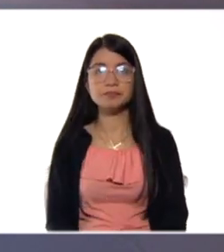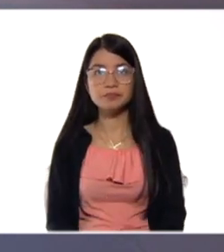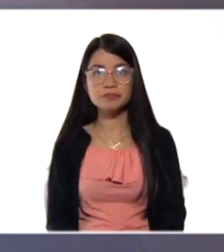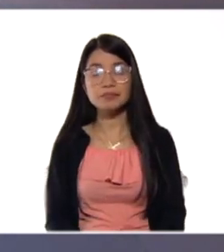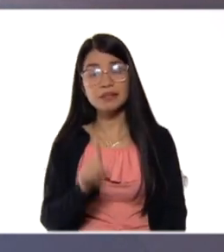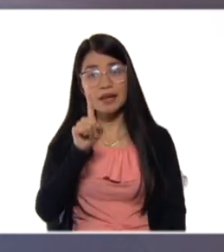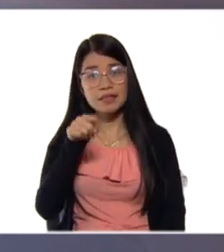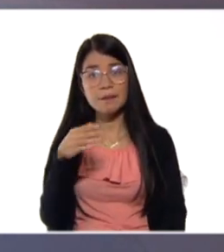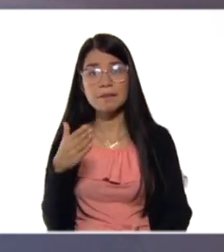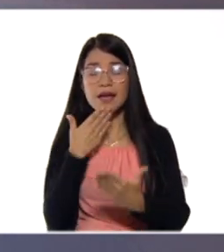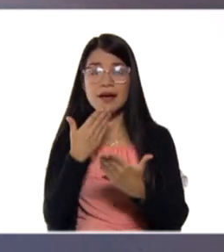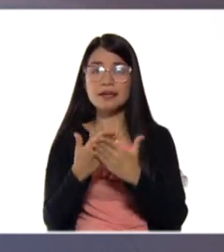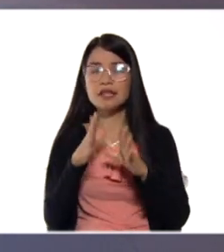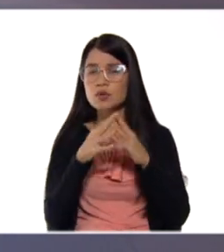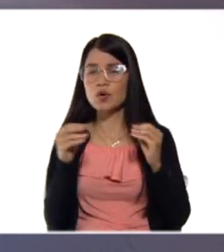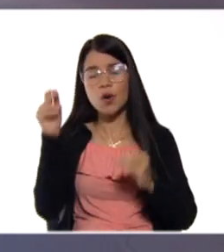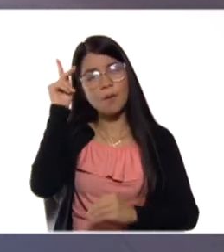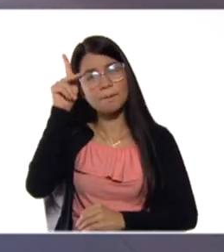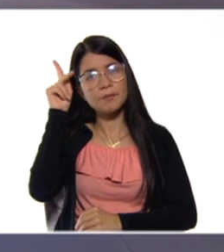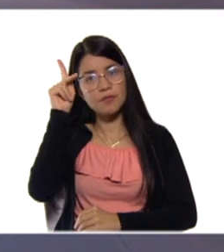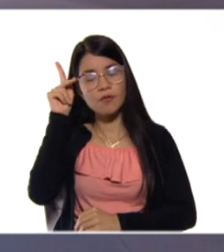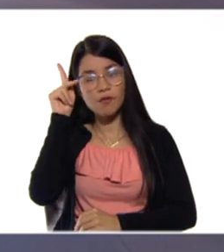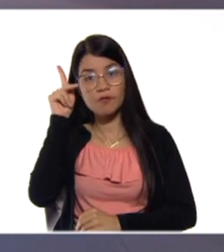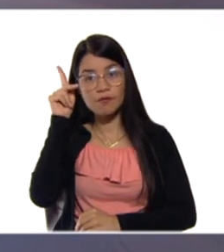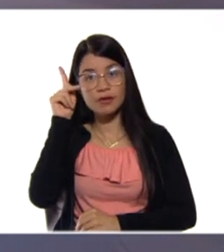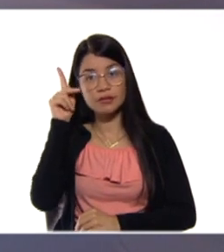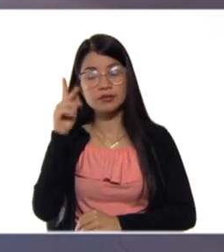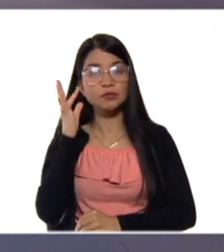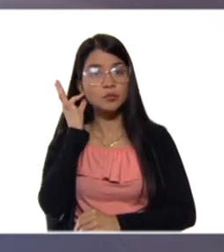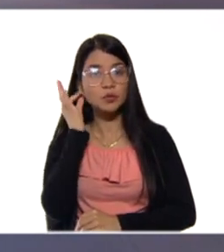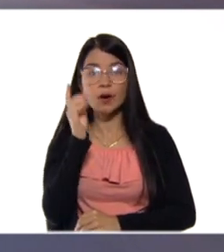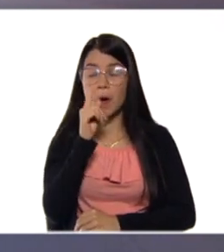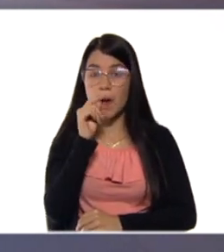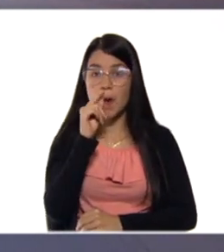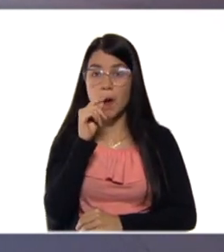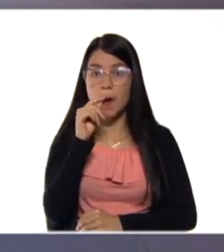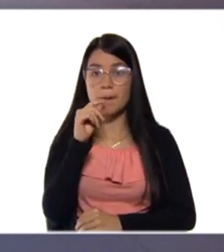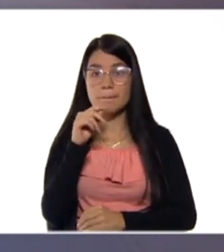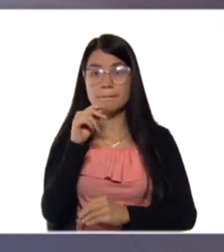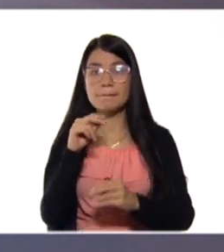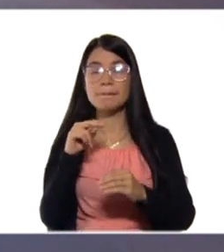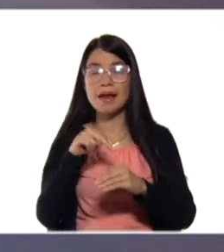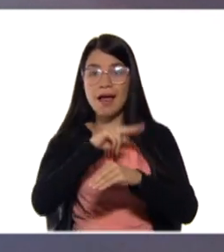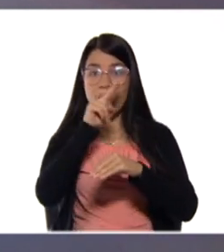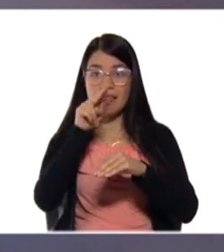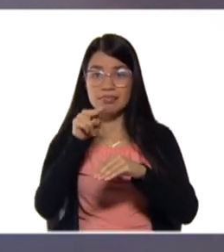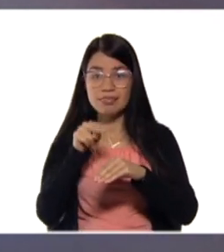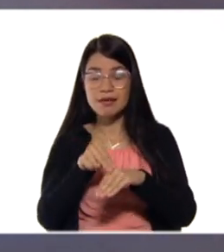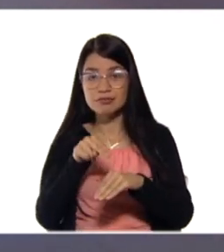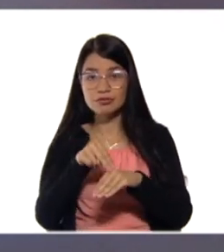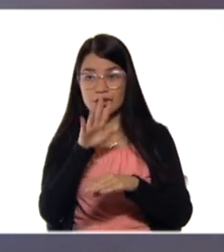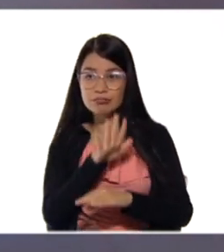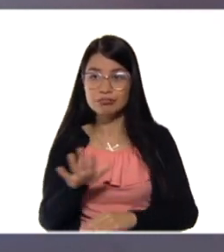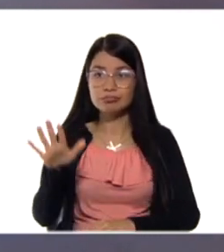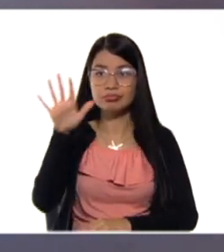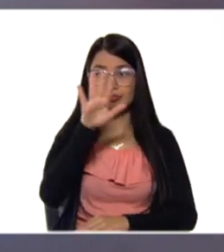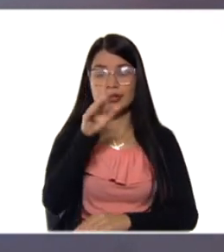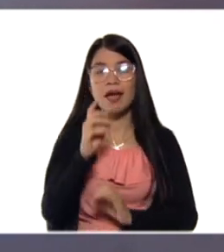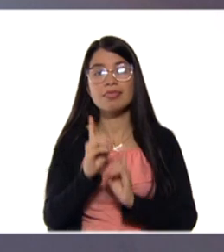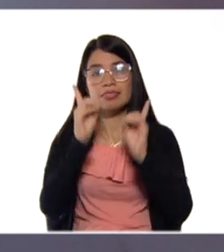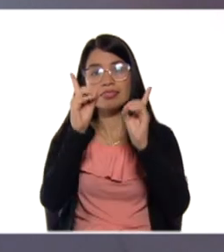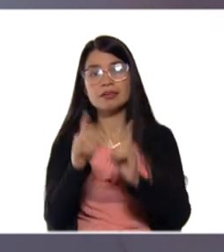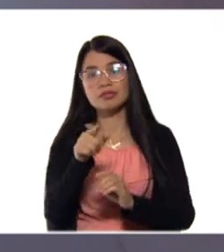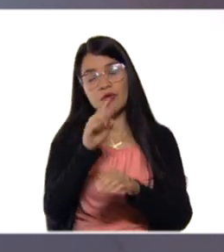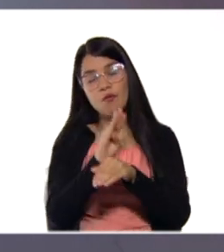a todos los profesores y profesoras. Que a nivel nacional han decidido cuidarlos a ustedes para que se queden